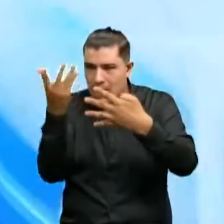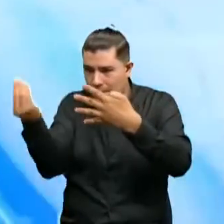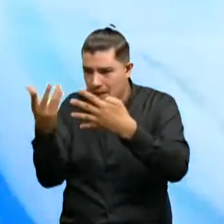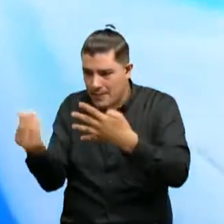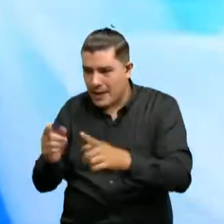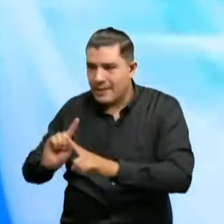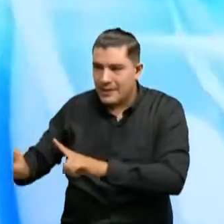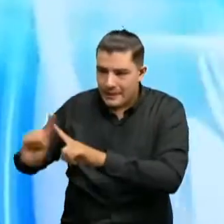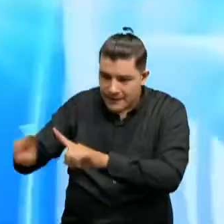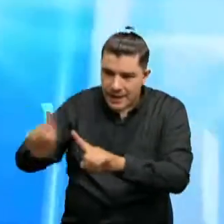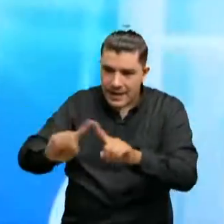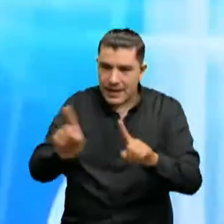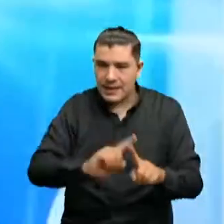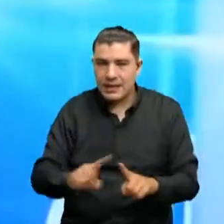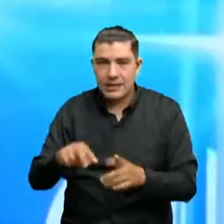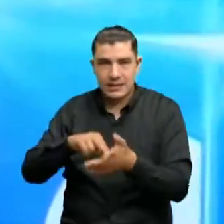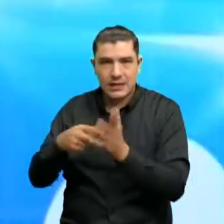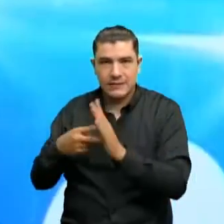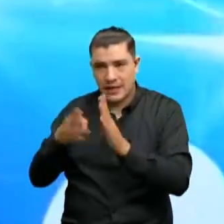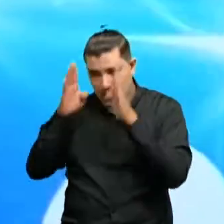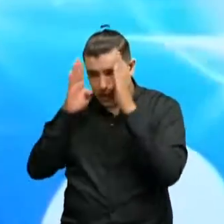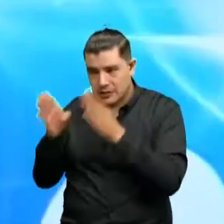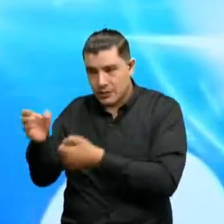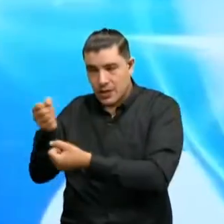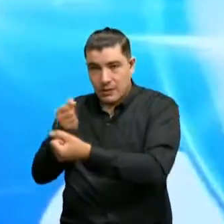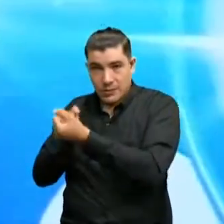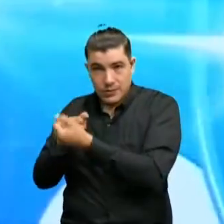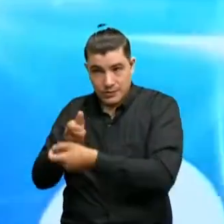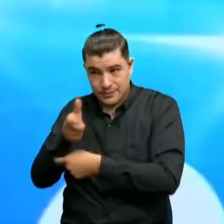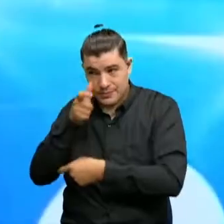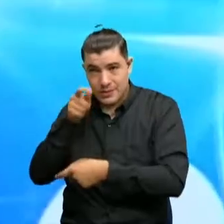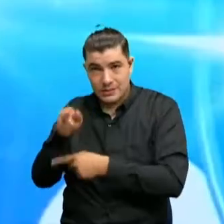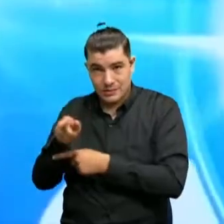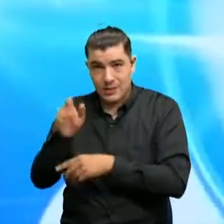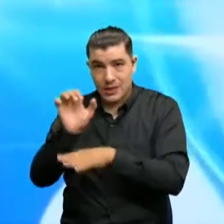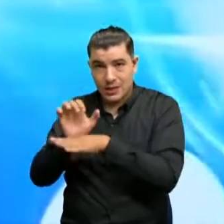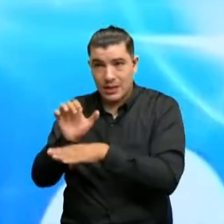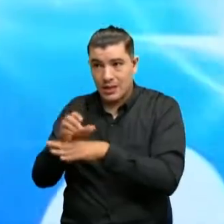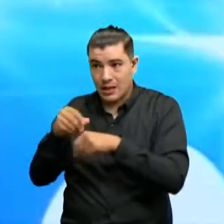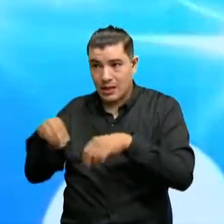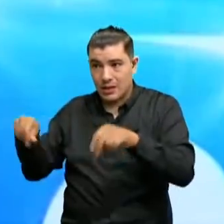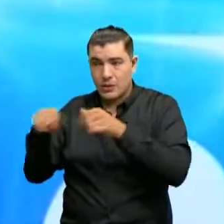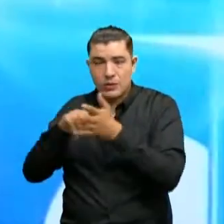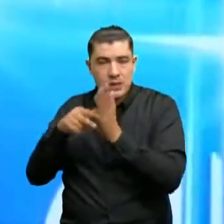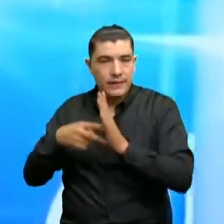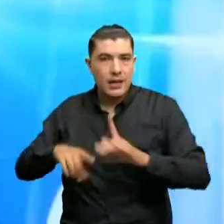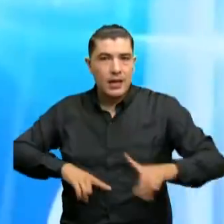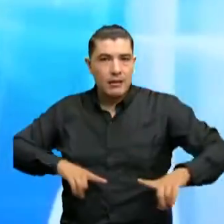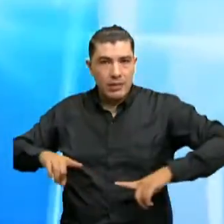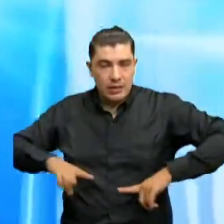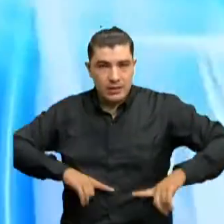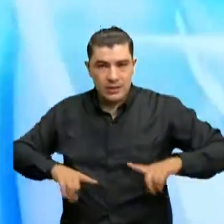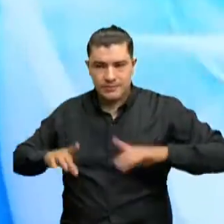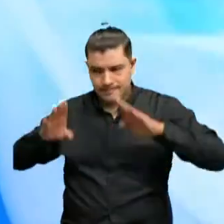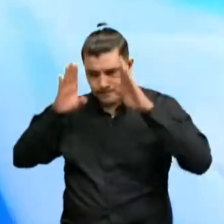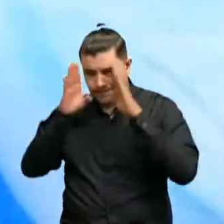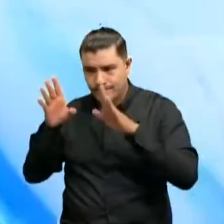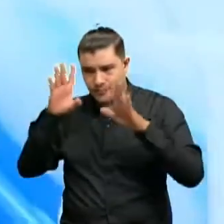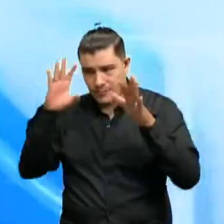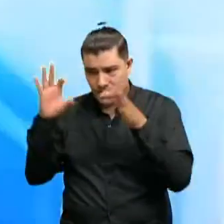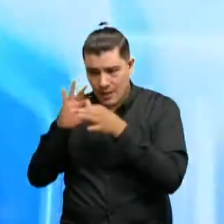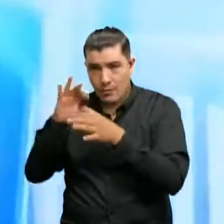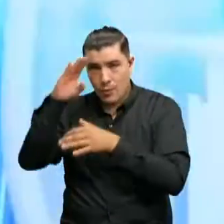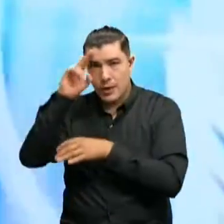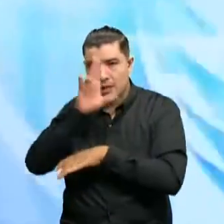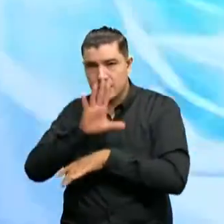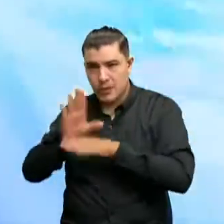solucionar con una intervención, con un apoyo fuerte sobre todo del ente territorial, o sea, de la administración, para con la policía, de